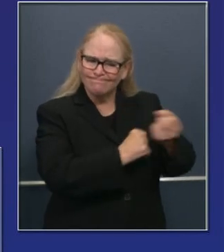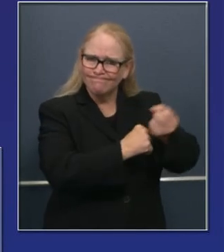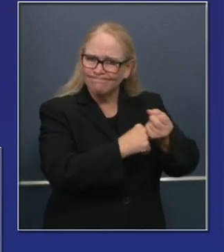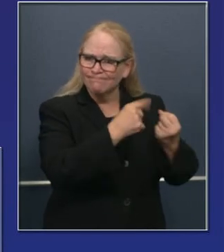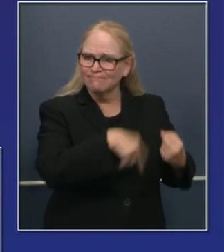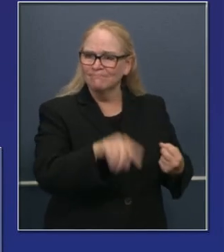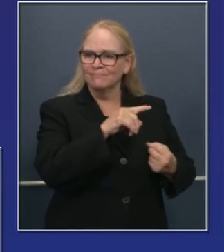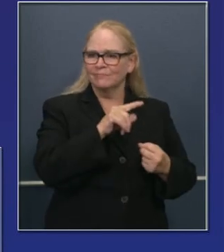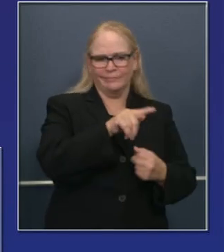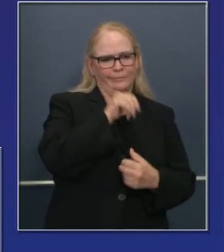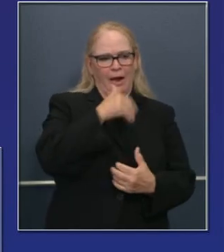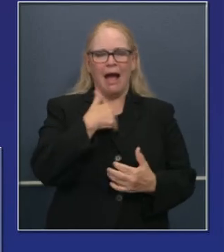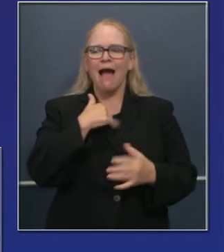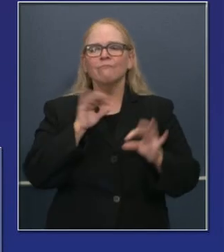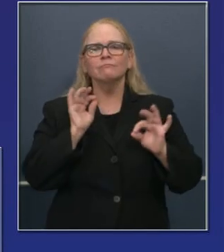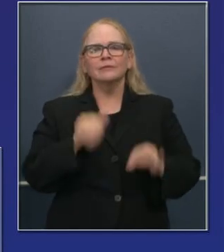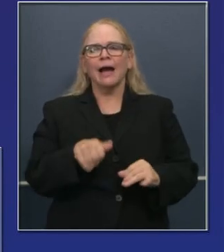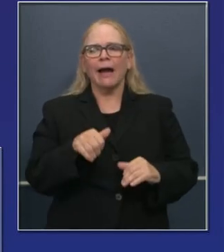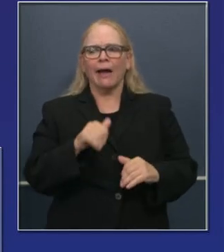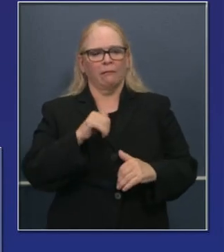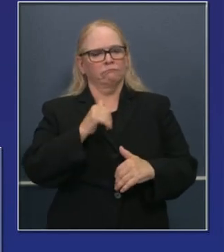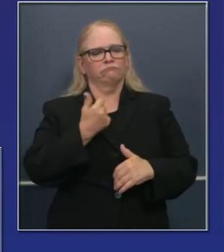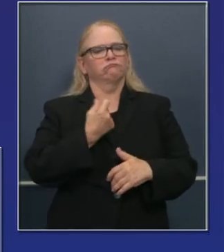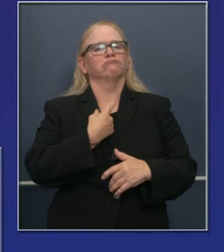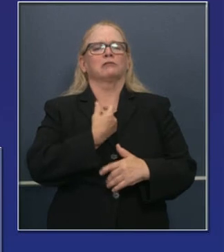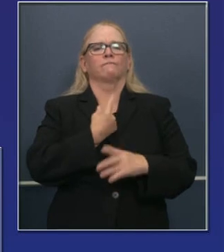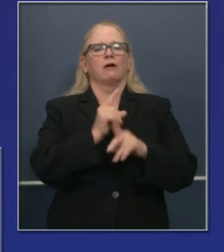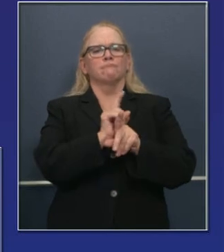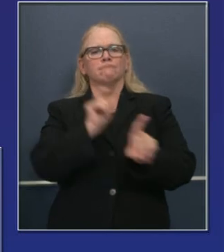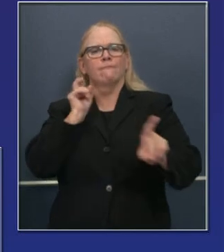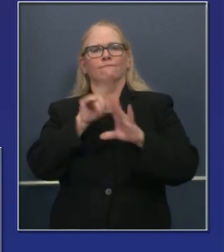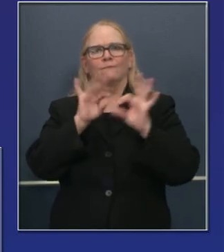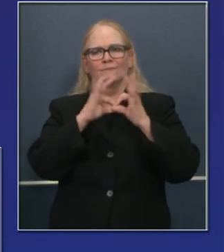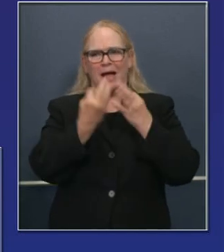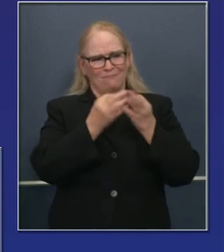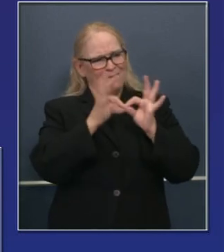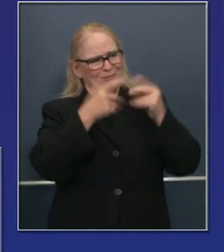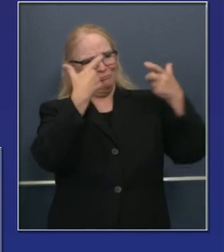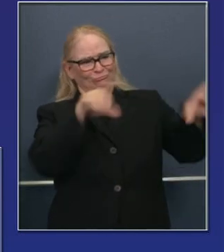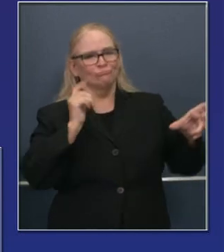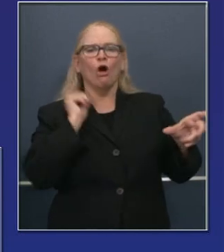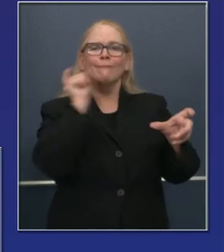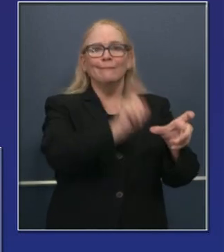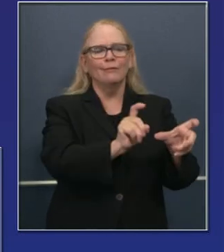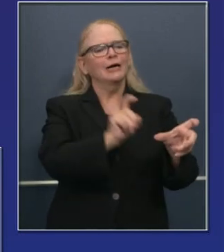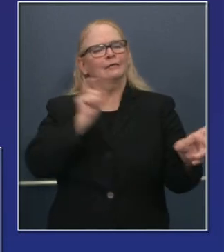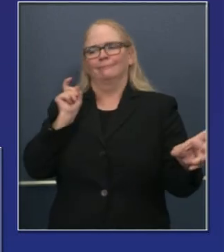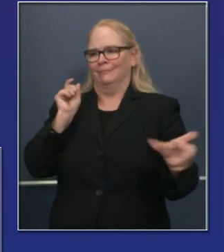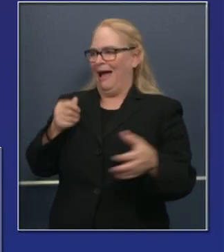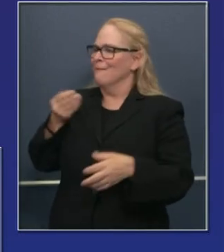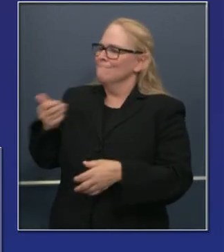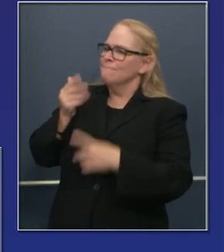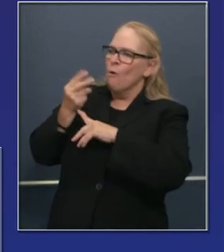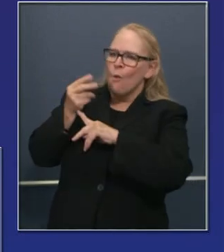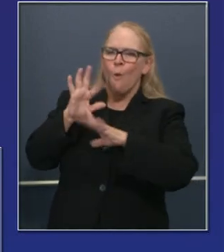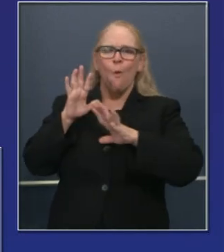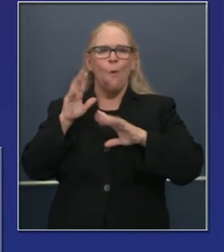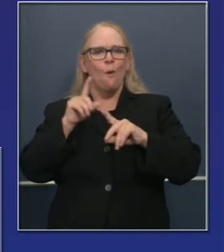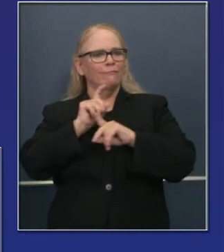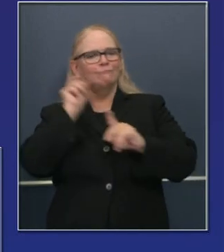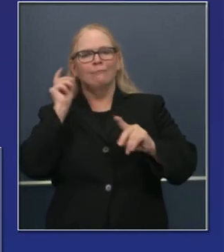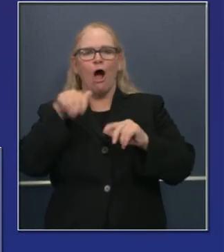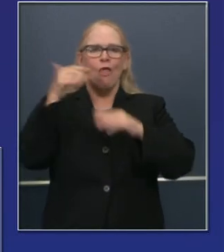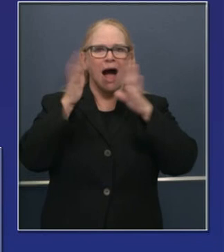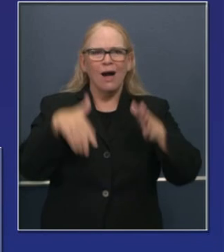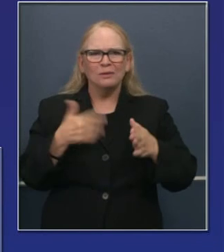para aislarse o estar en cuarentena. Así que mientras que el Estado hace más, anunciamos, tal vez recuerden el